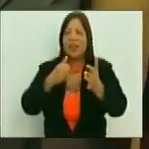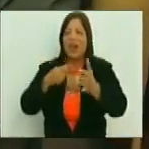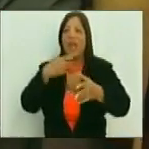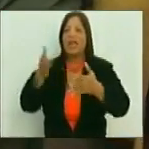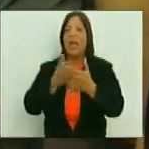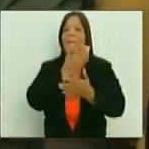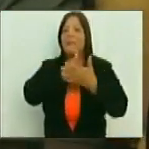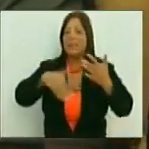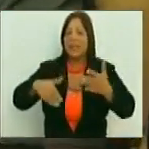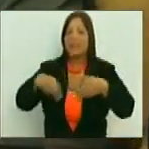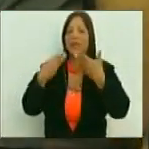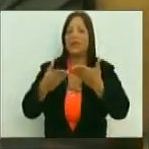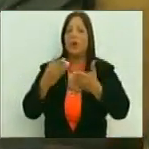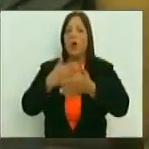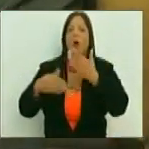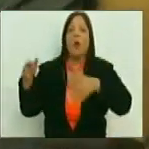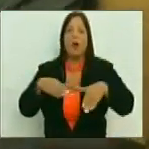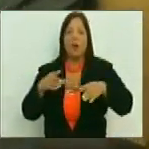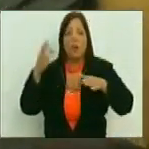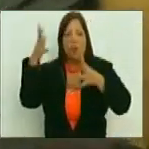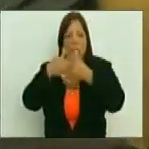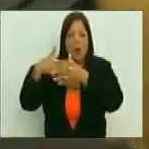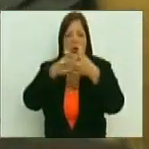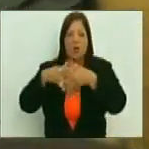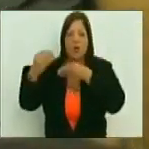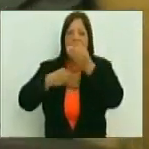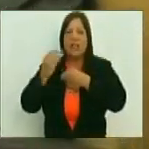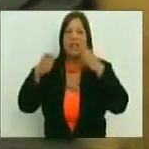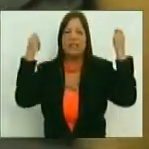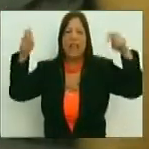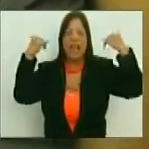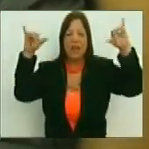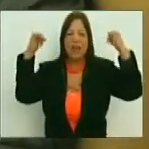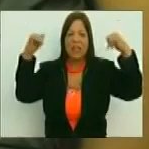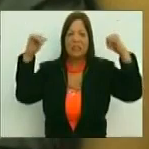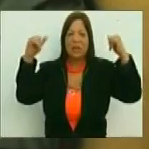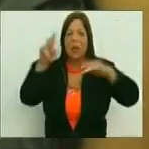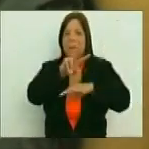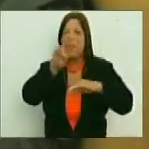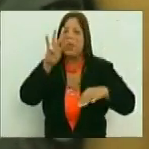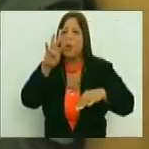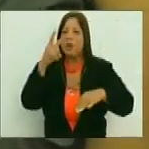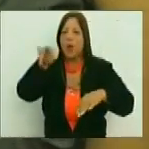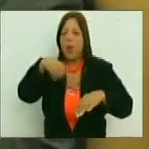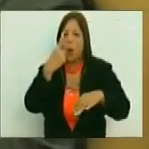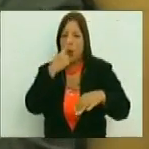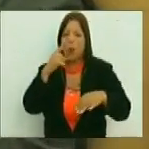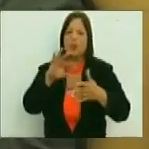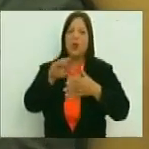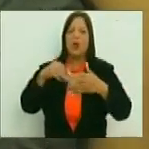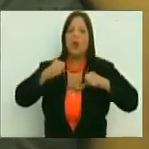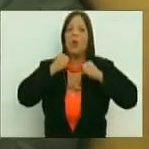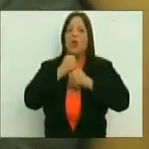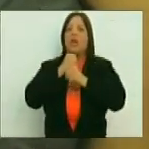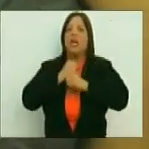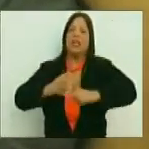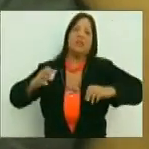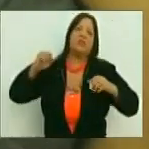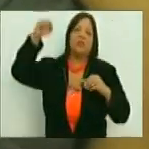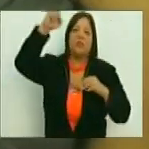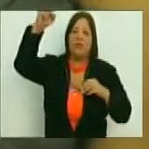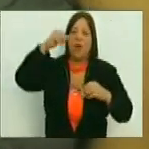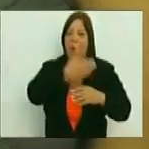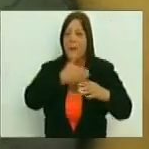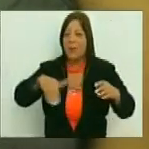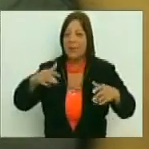dejó cuando vino con los gringos a hacer la celebración del 24 de junio cuando el jinete triunfó, y ese